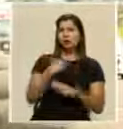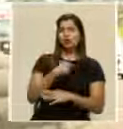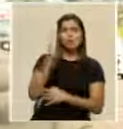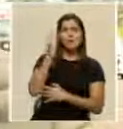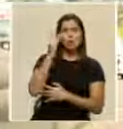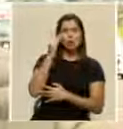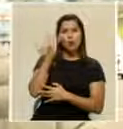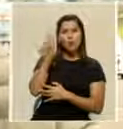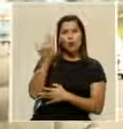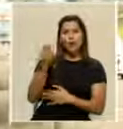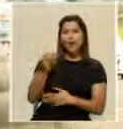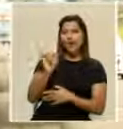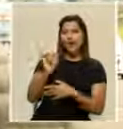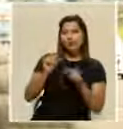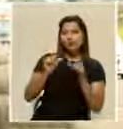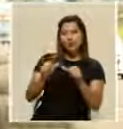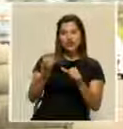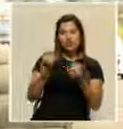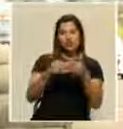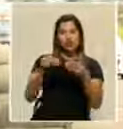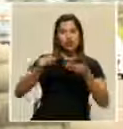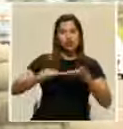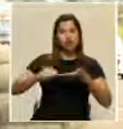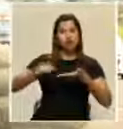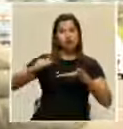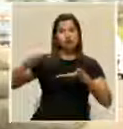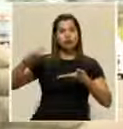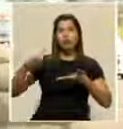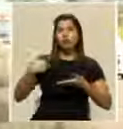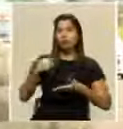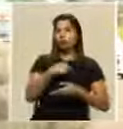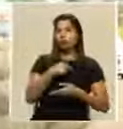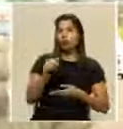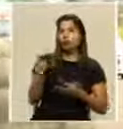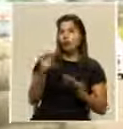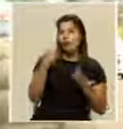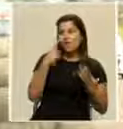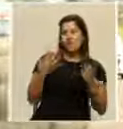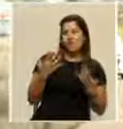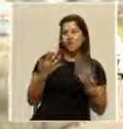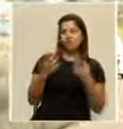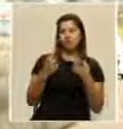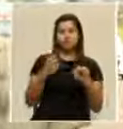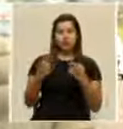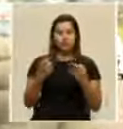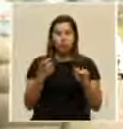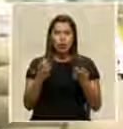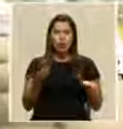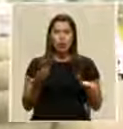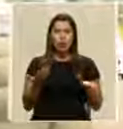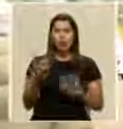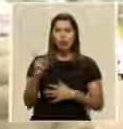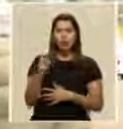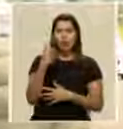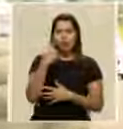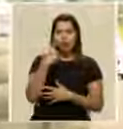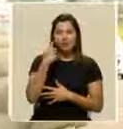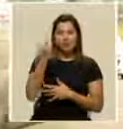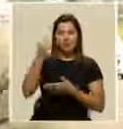porque eso va más bien a la alza. No ve uno como que eso esté controlado ni que vaya más bien a bajar.